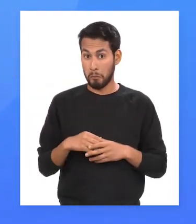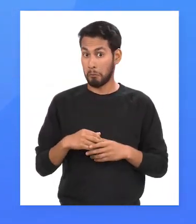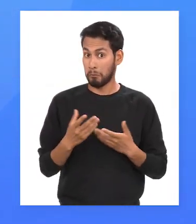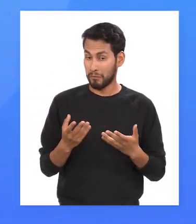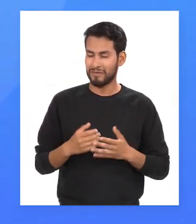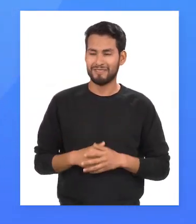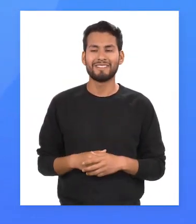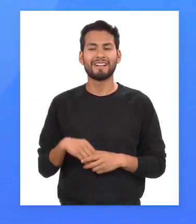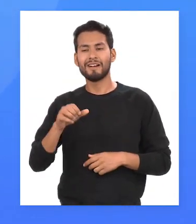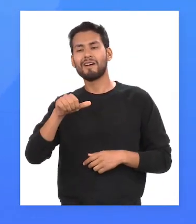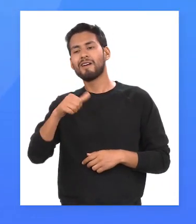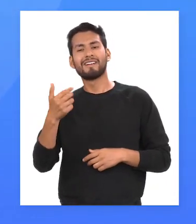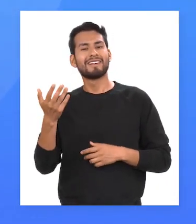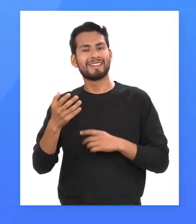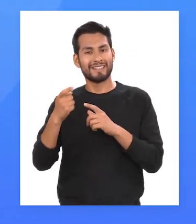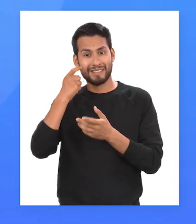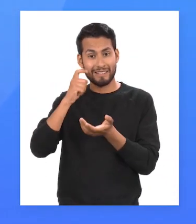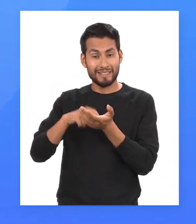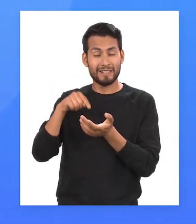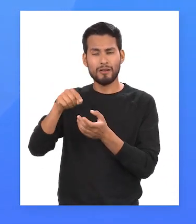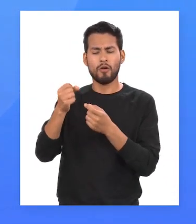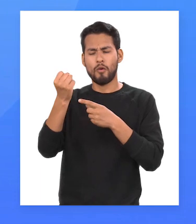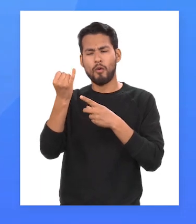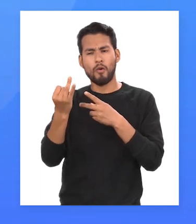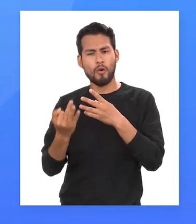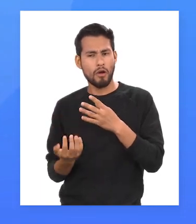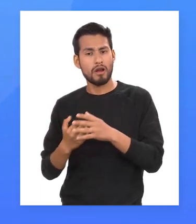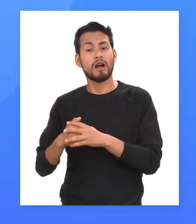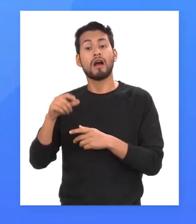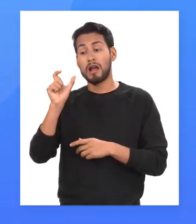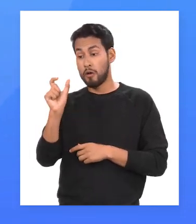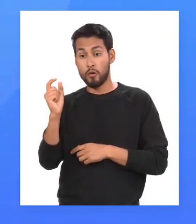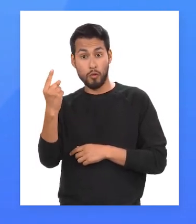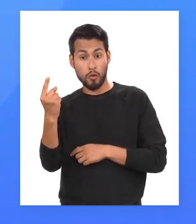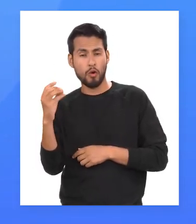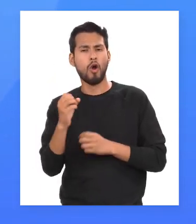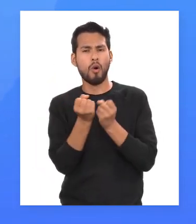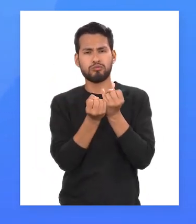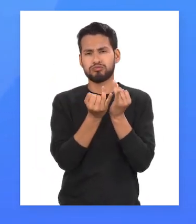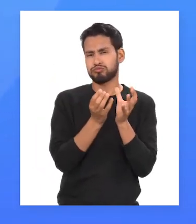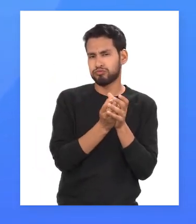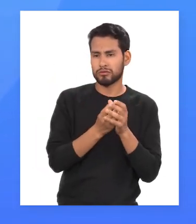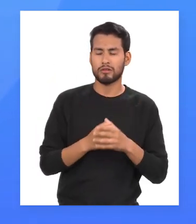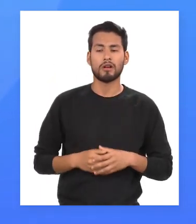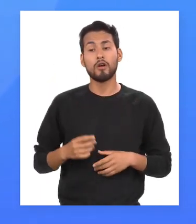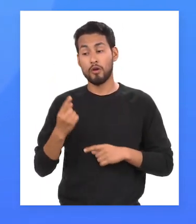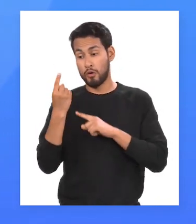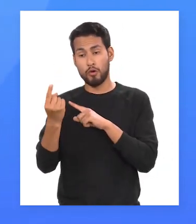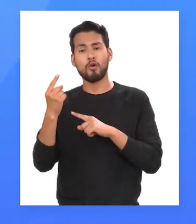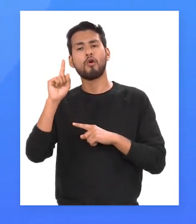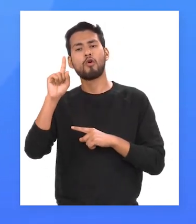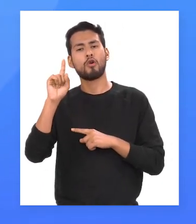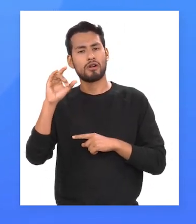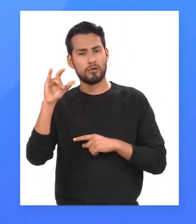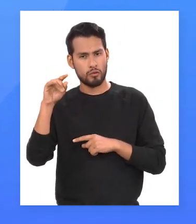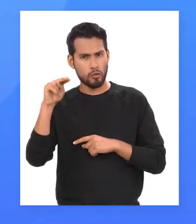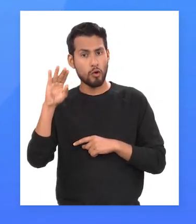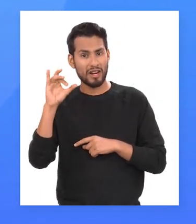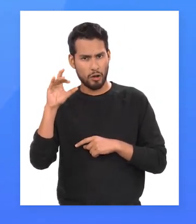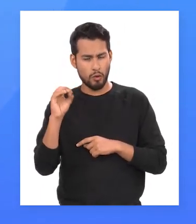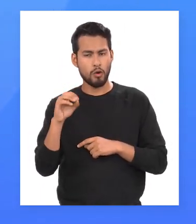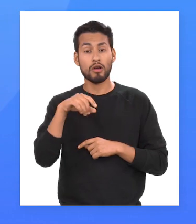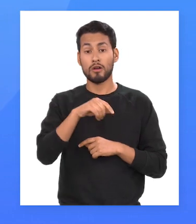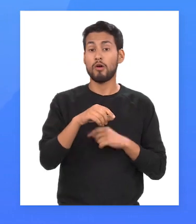clasificación. Por la cantidad de núcleos. Aquí tenemos al sujeto simple y al compuesto. El primero de ellos tendrá un solo